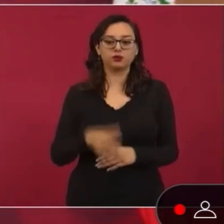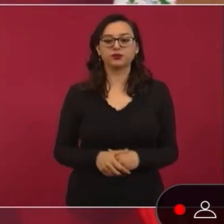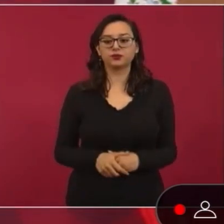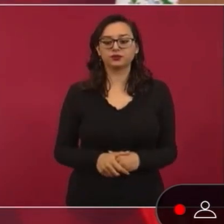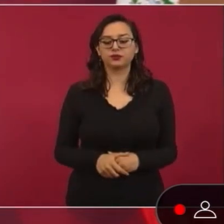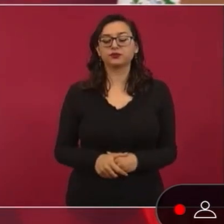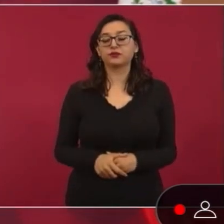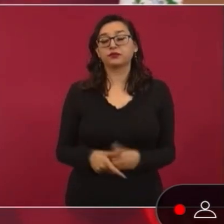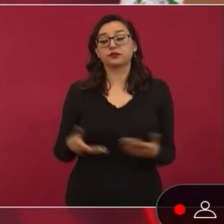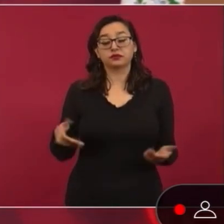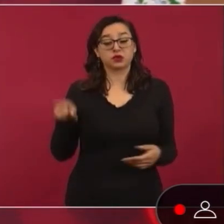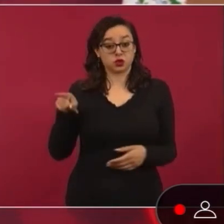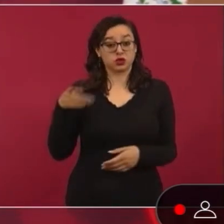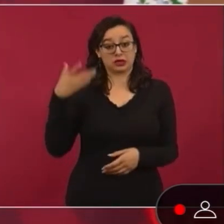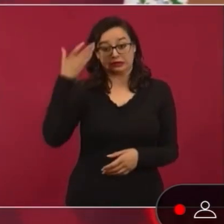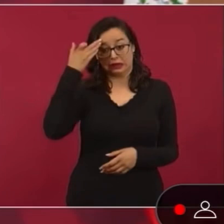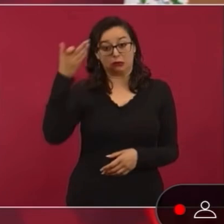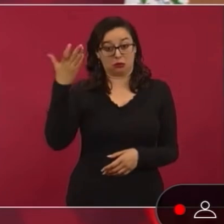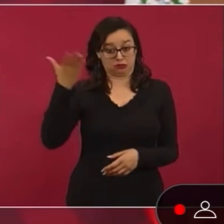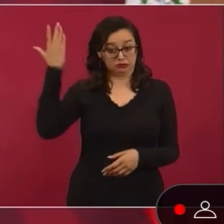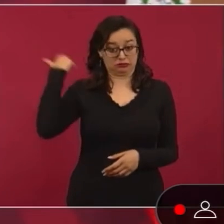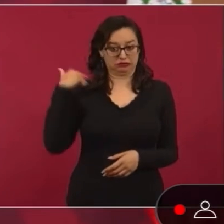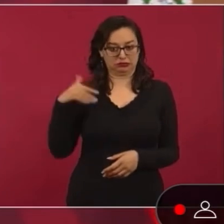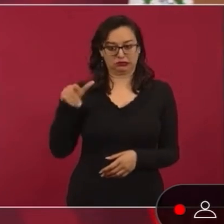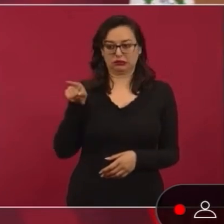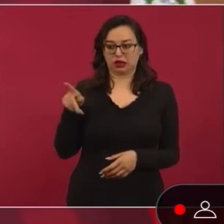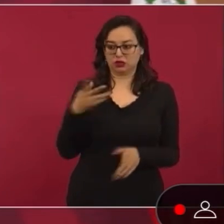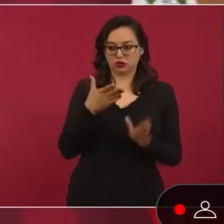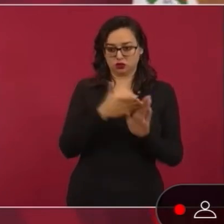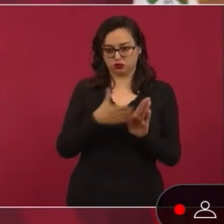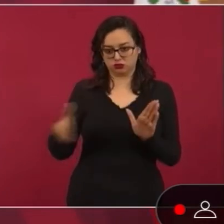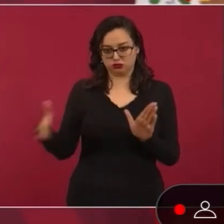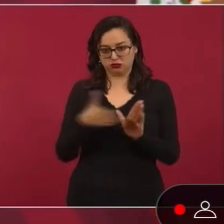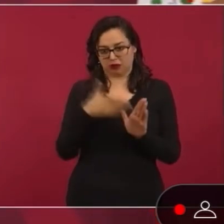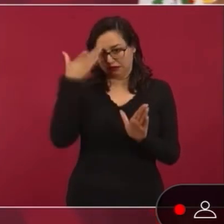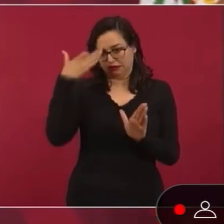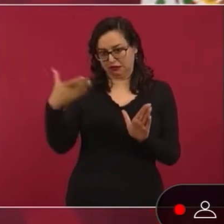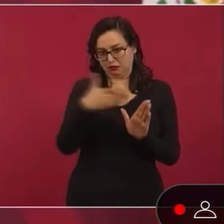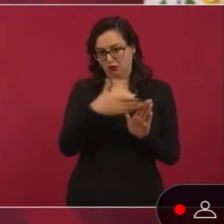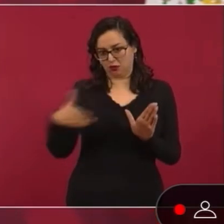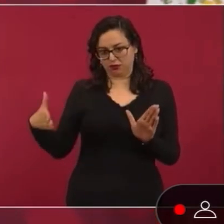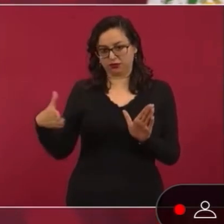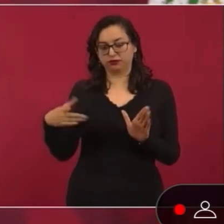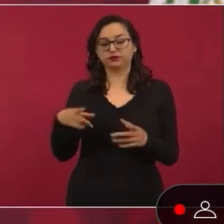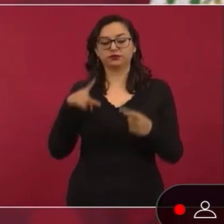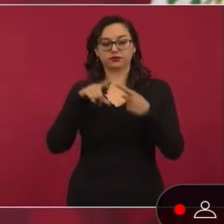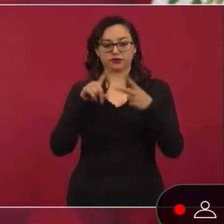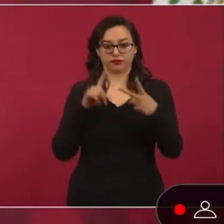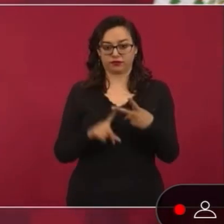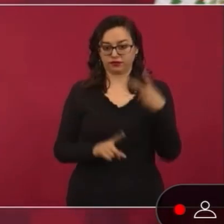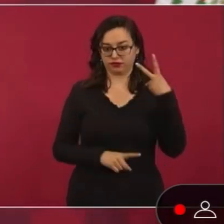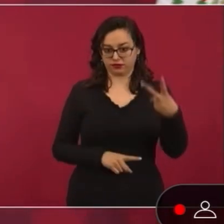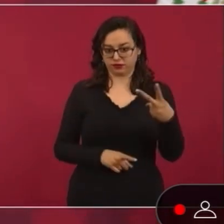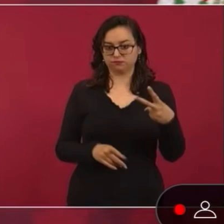dos cosas buenas eran que había